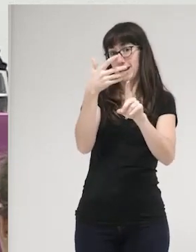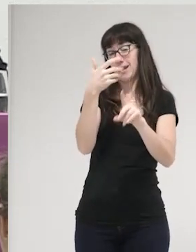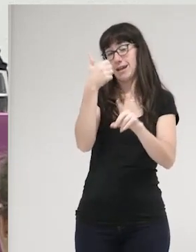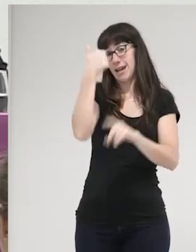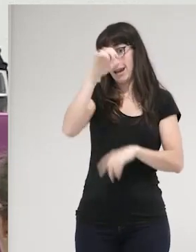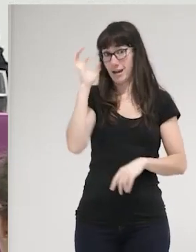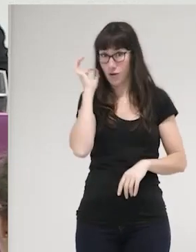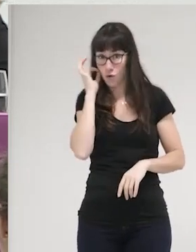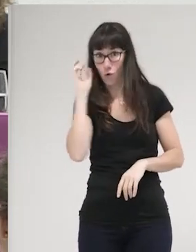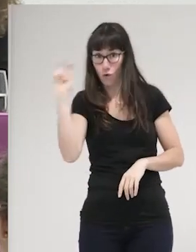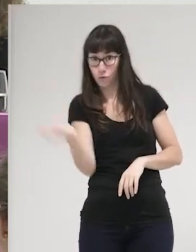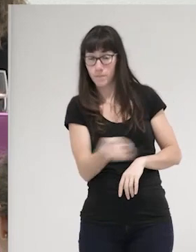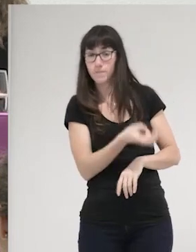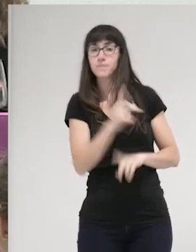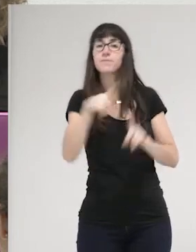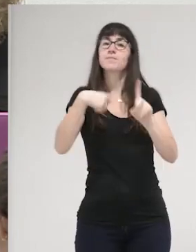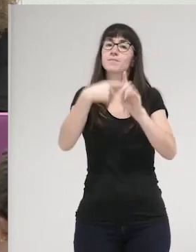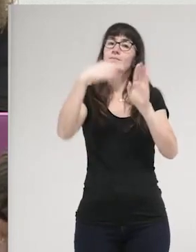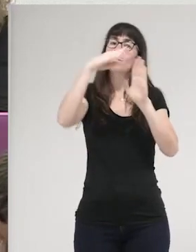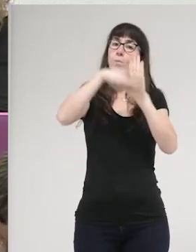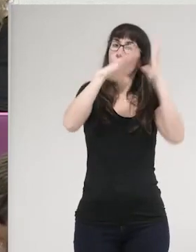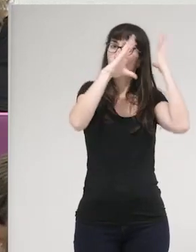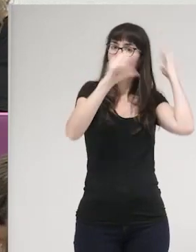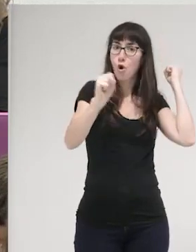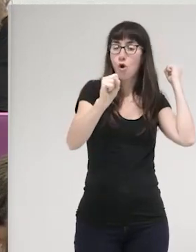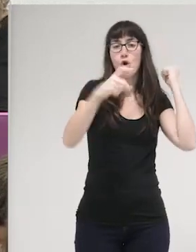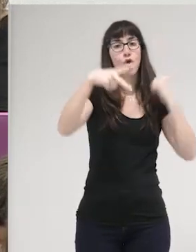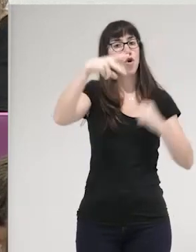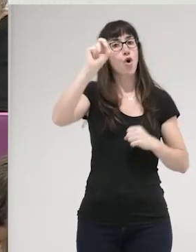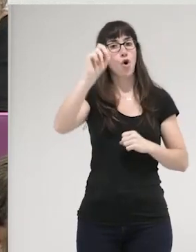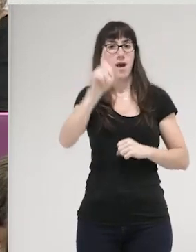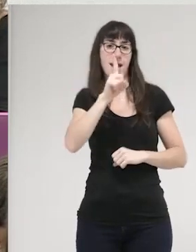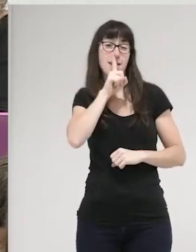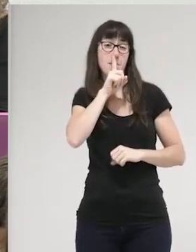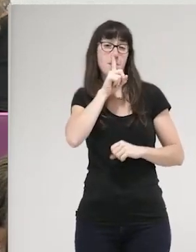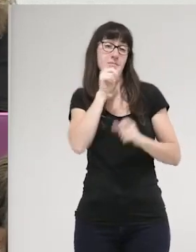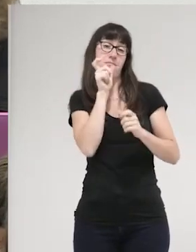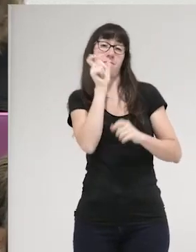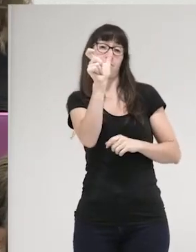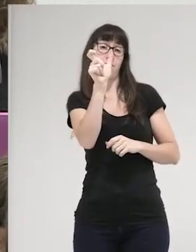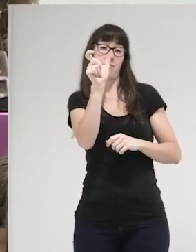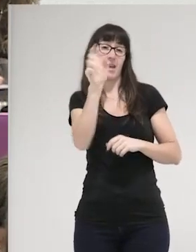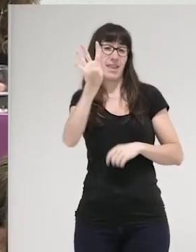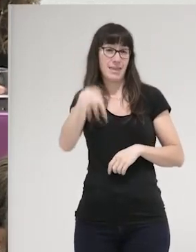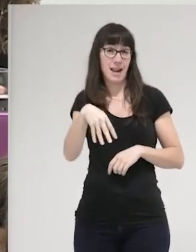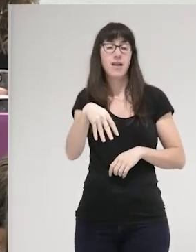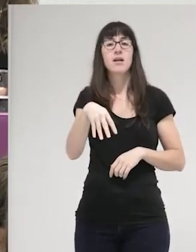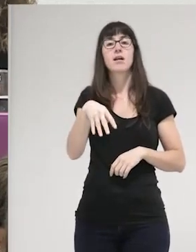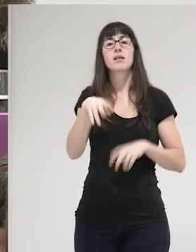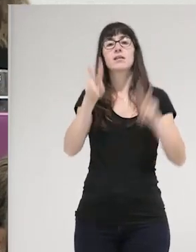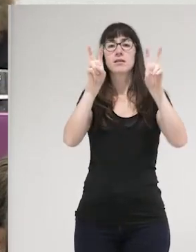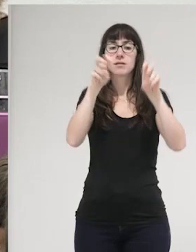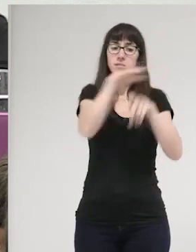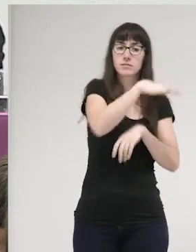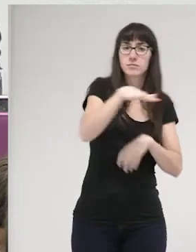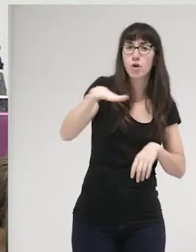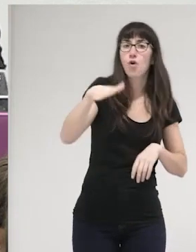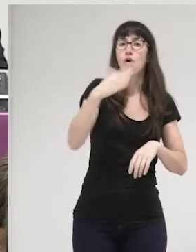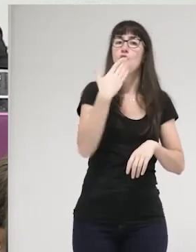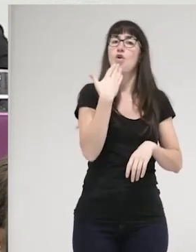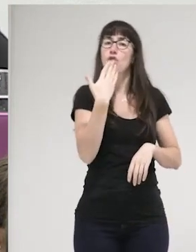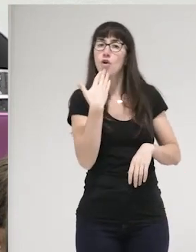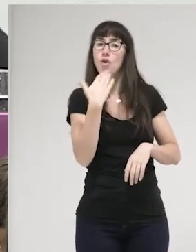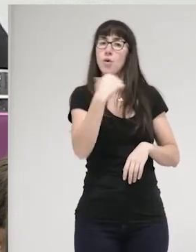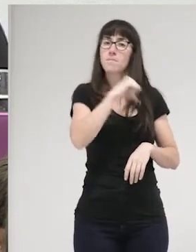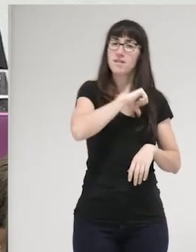la elaboración del protocolo NOCAYEM contra las agresiones y acosos en espacios de ocio privado que han hecho para el